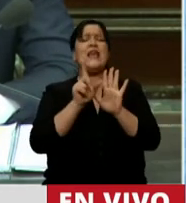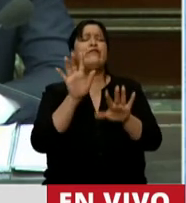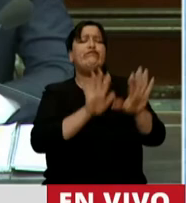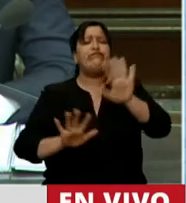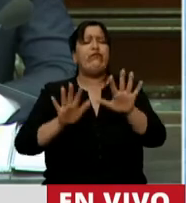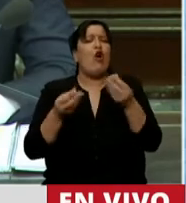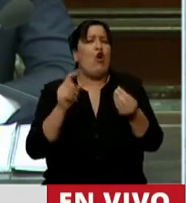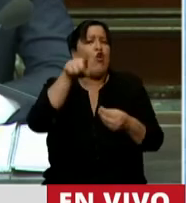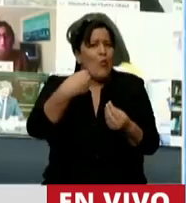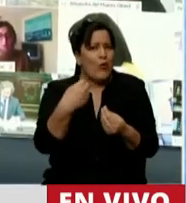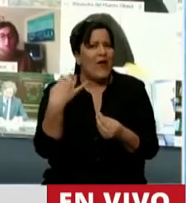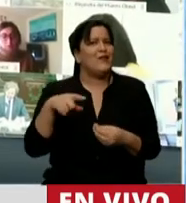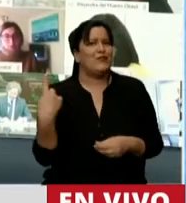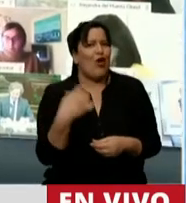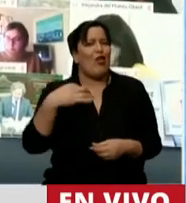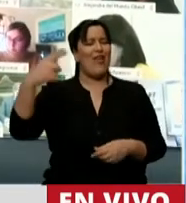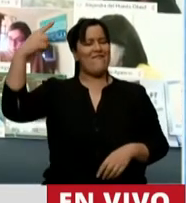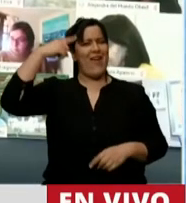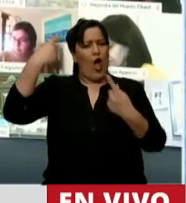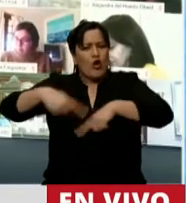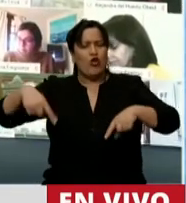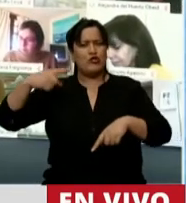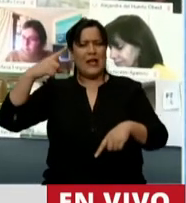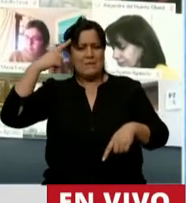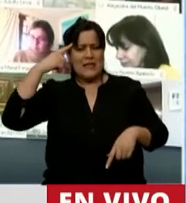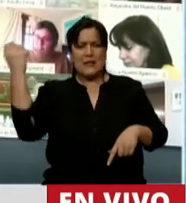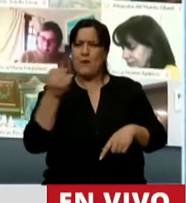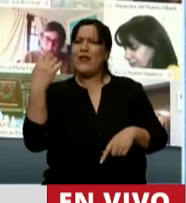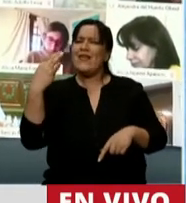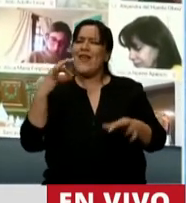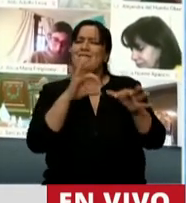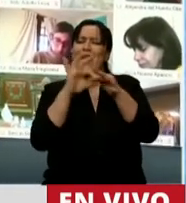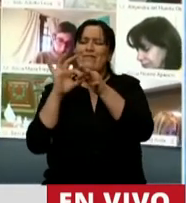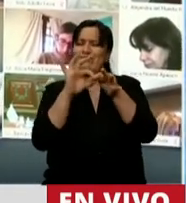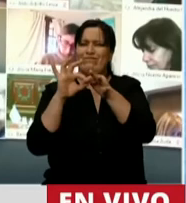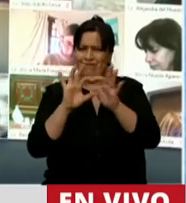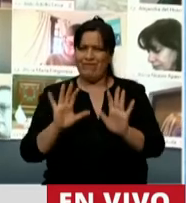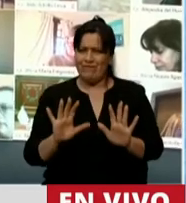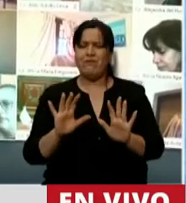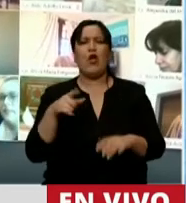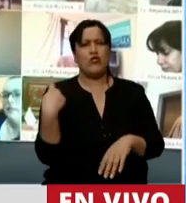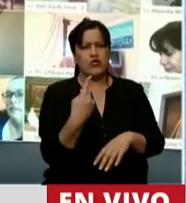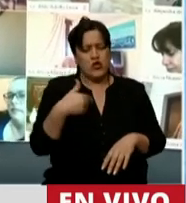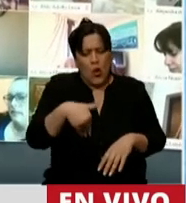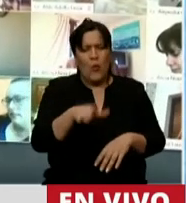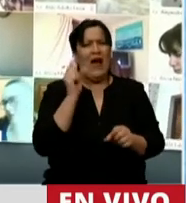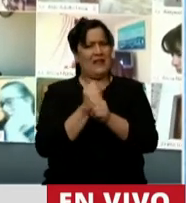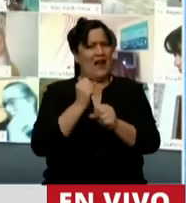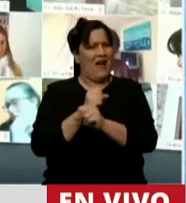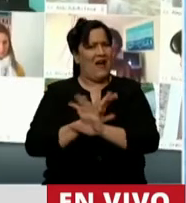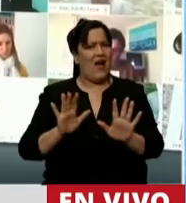con ser coherentes con nuestros ideales. Nosotros preguntamos y vamos a trabajar sin